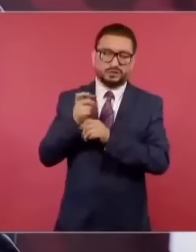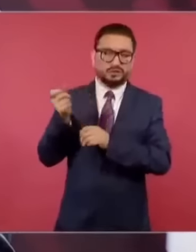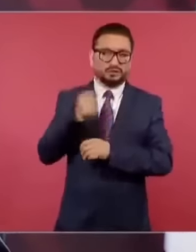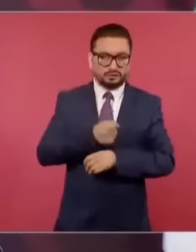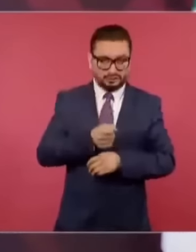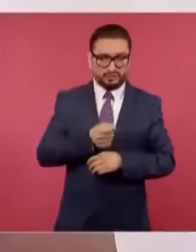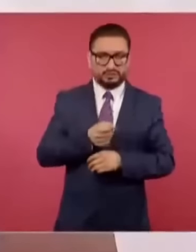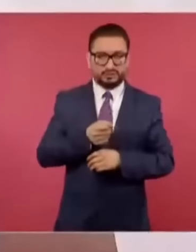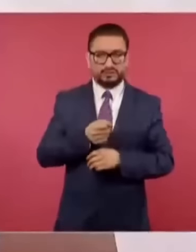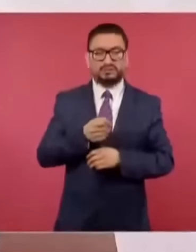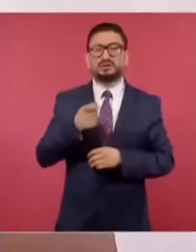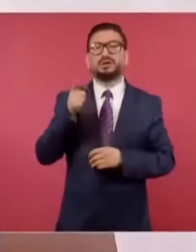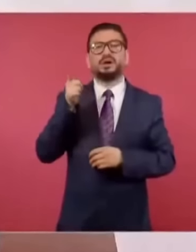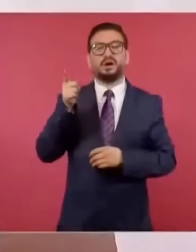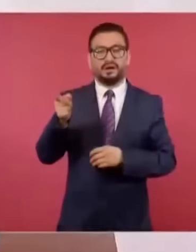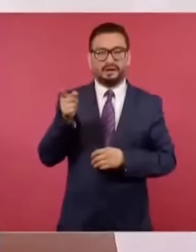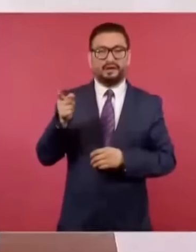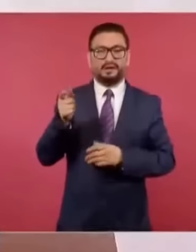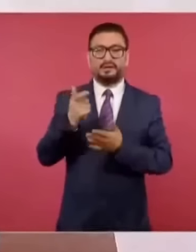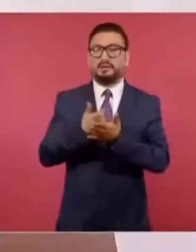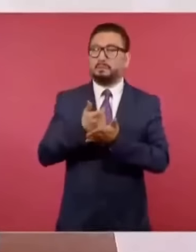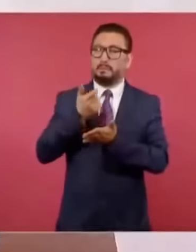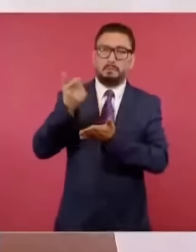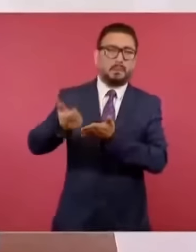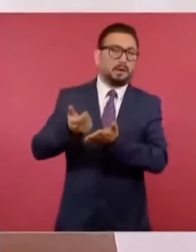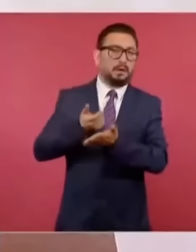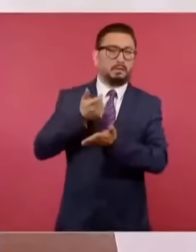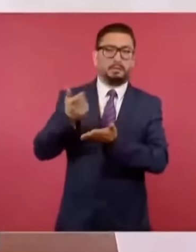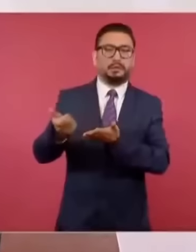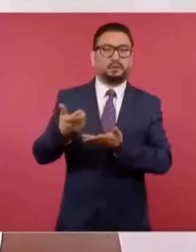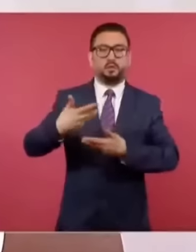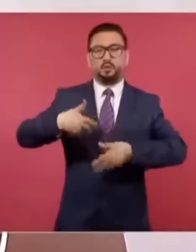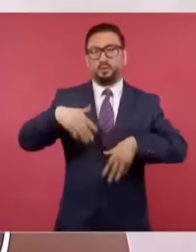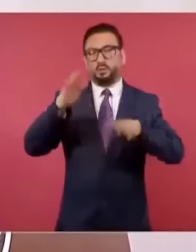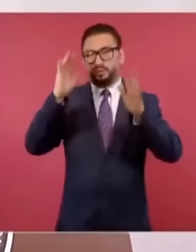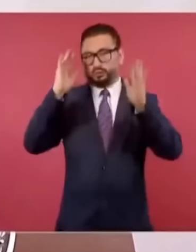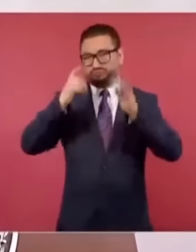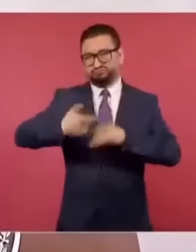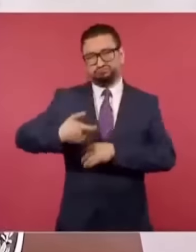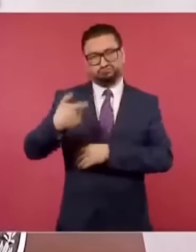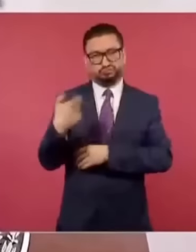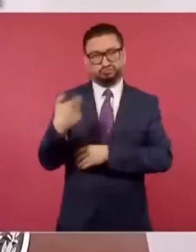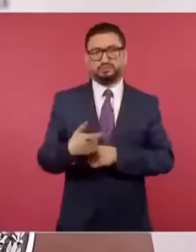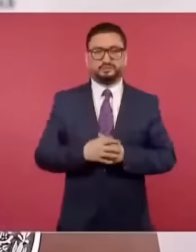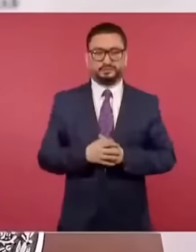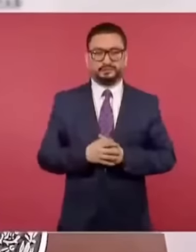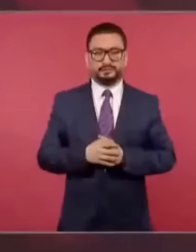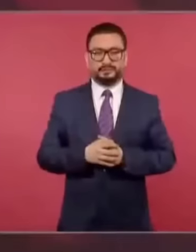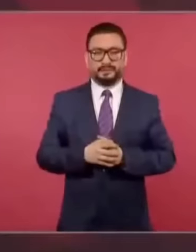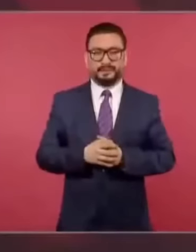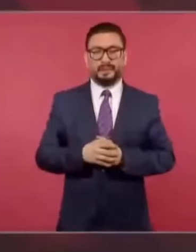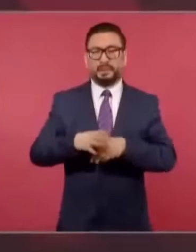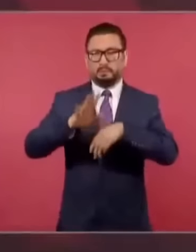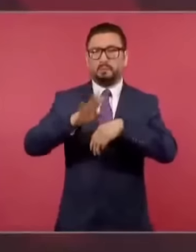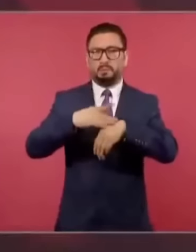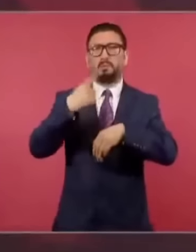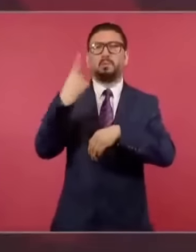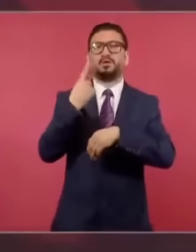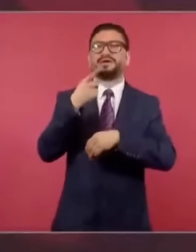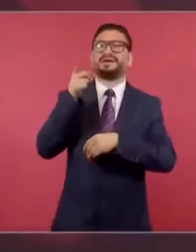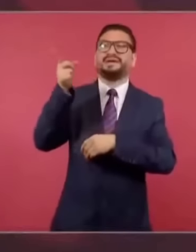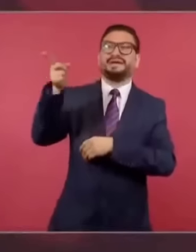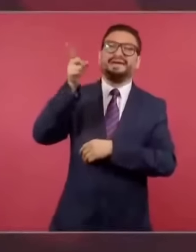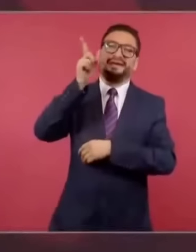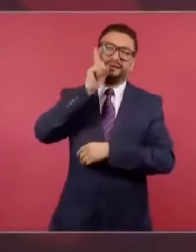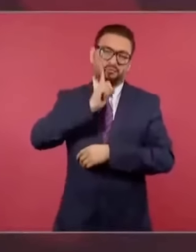que le iban a pagar muchísimo. ¿Por qué? Porque la señora